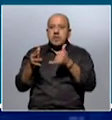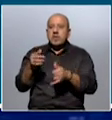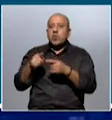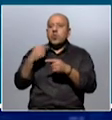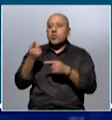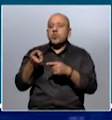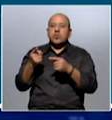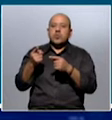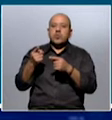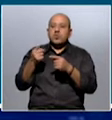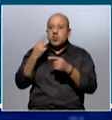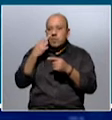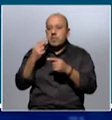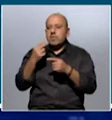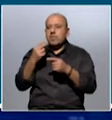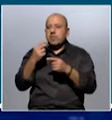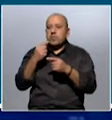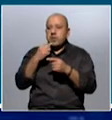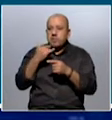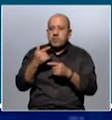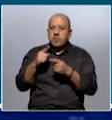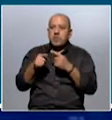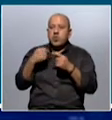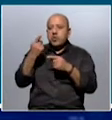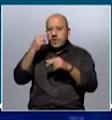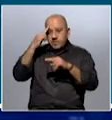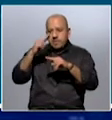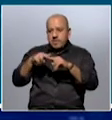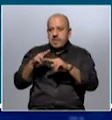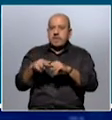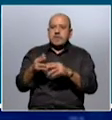patologías, otras enfermedades.